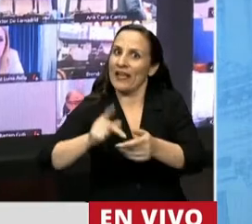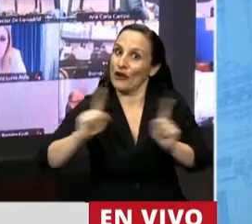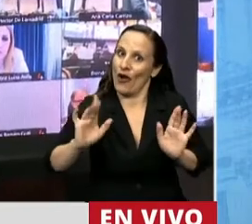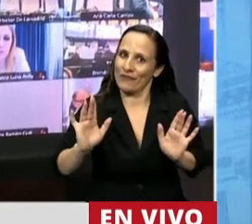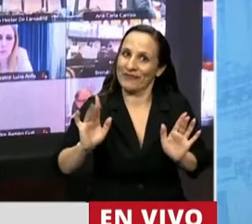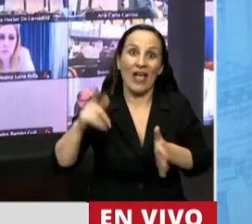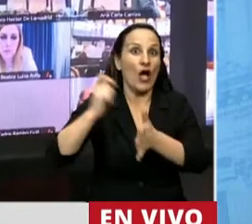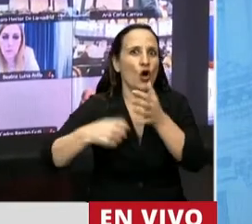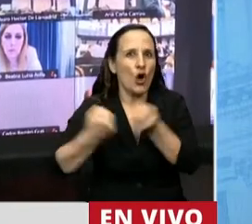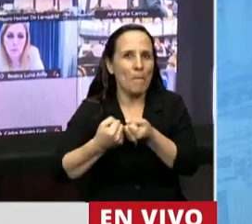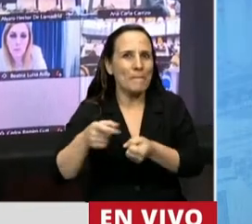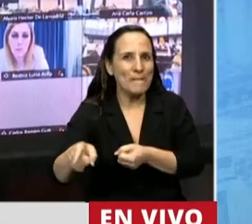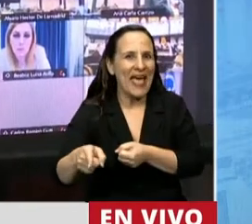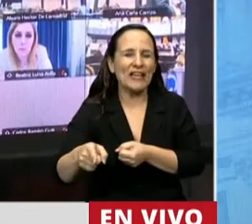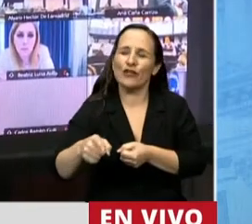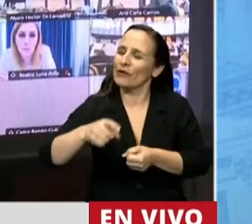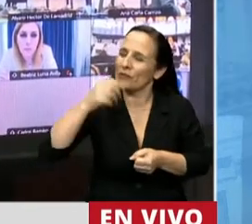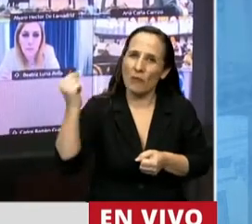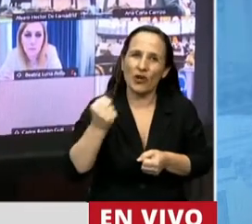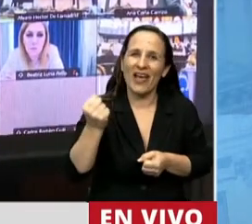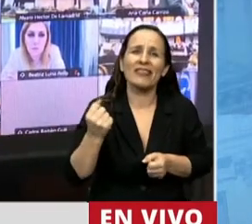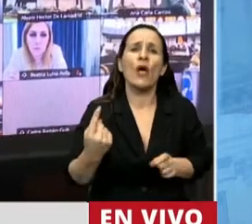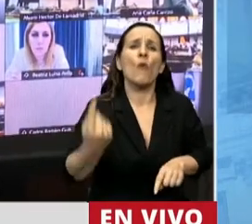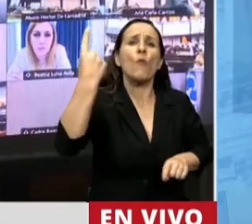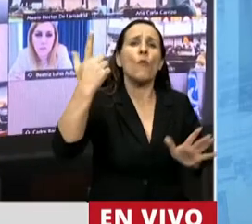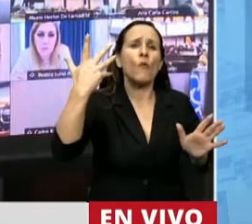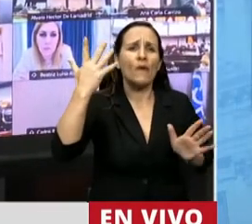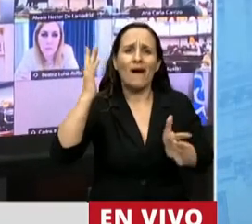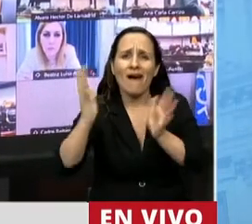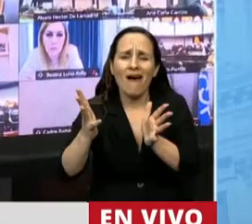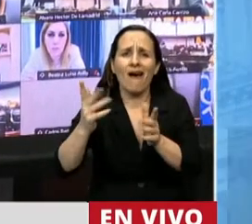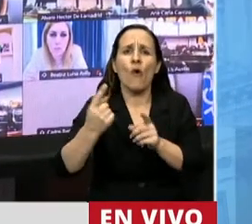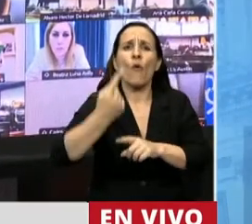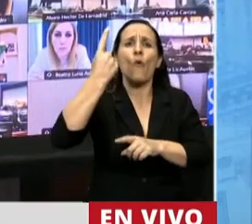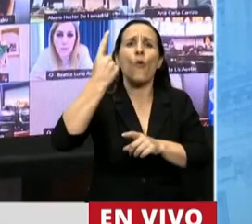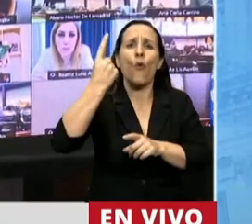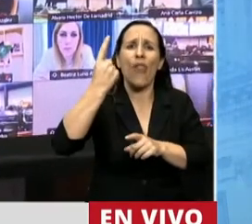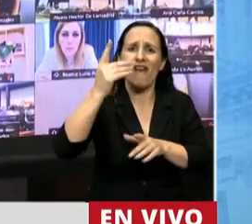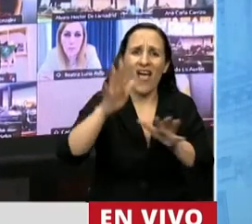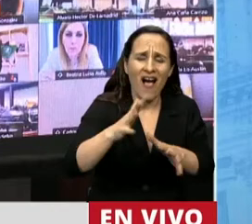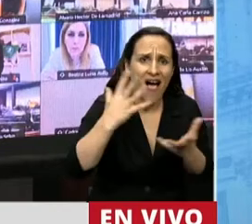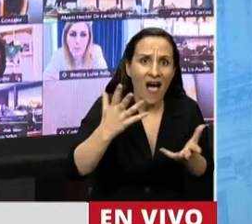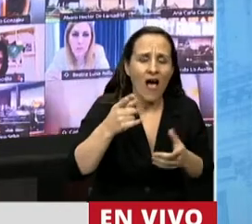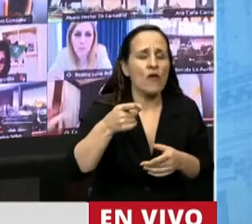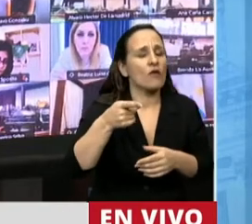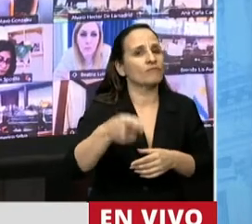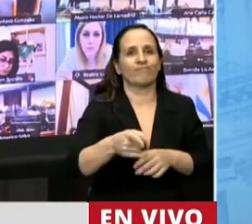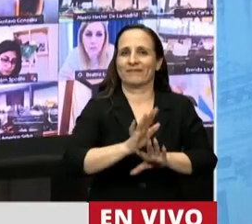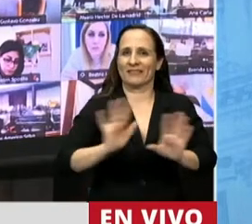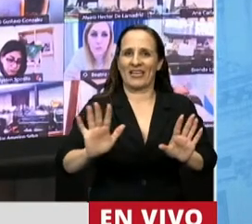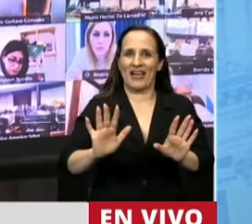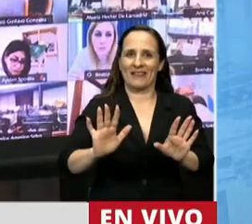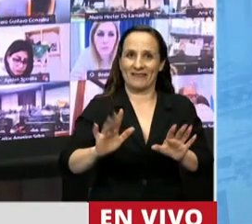alcanza la sola conducta aislada de violencia o acoso para el incumplimiento de sus normativas. Esto implica la no